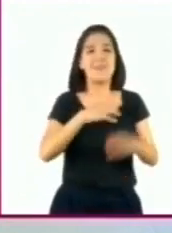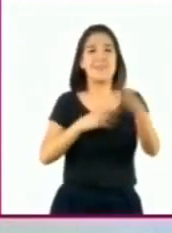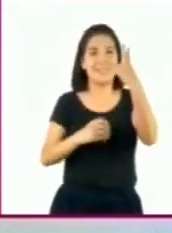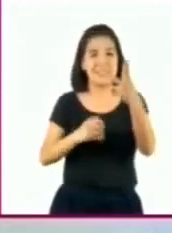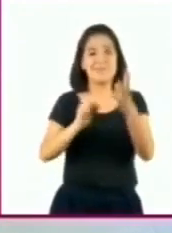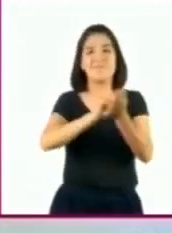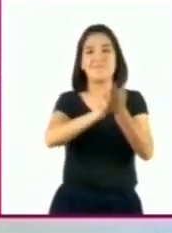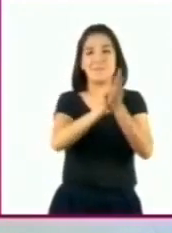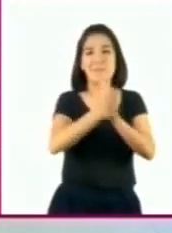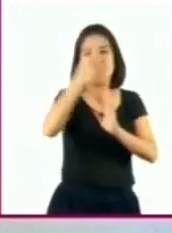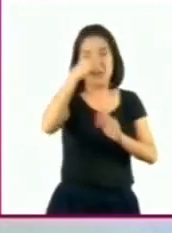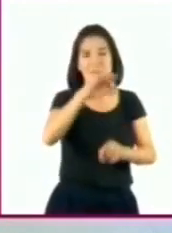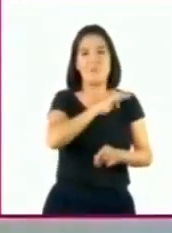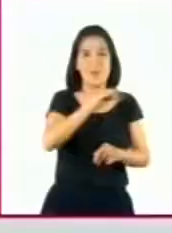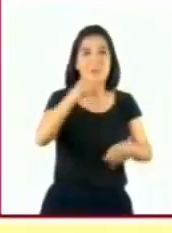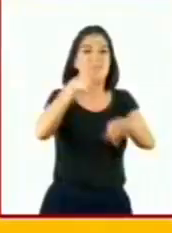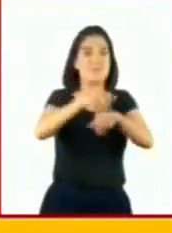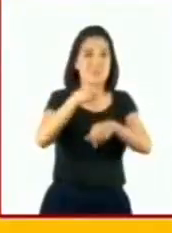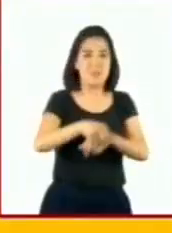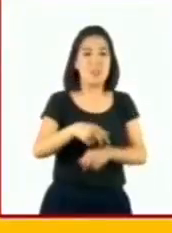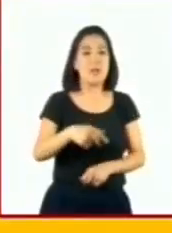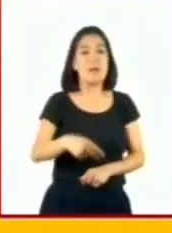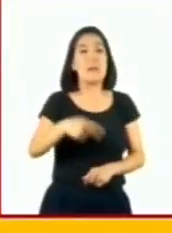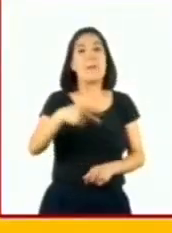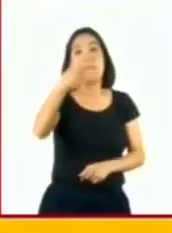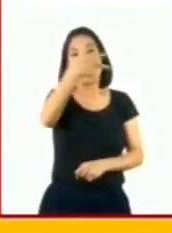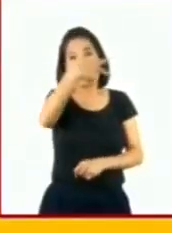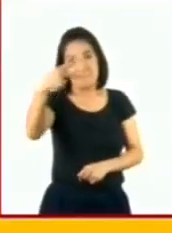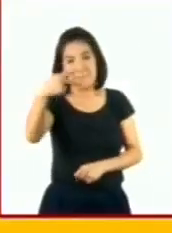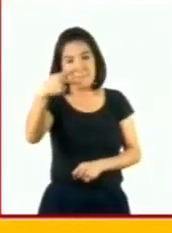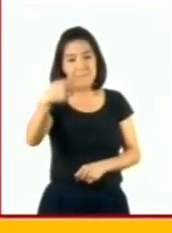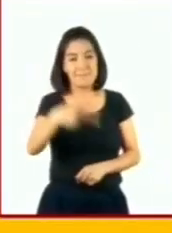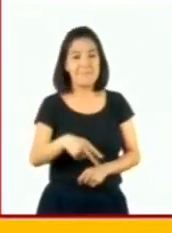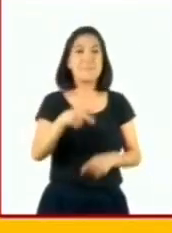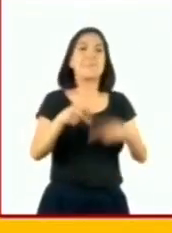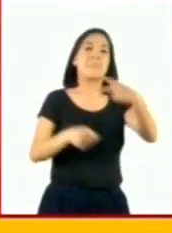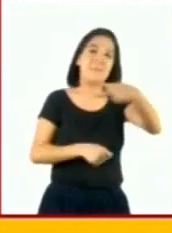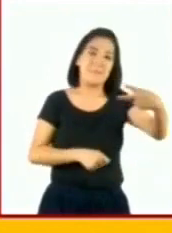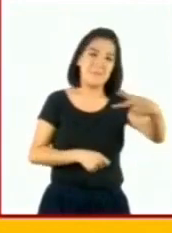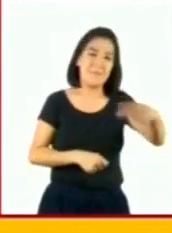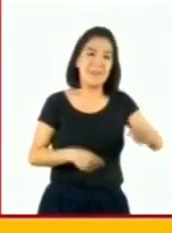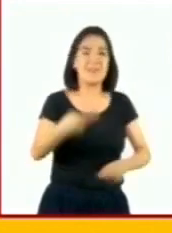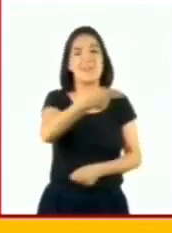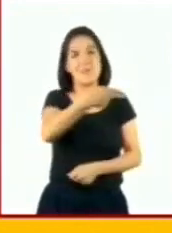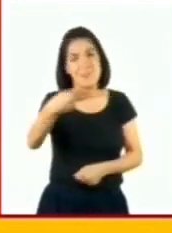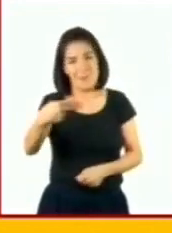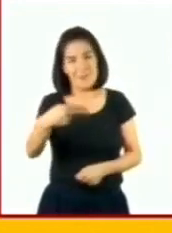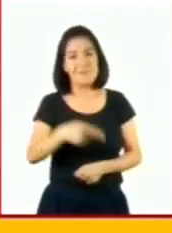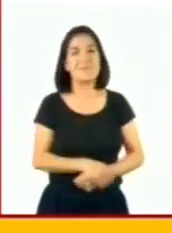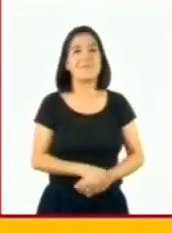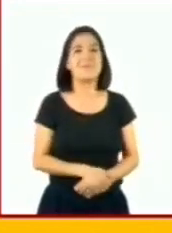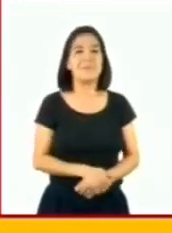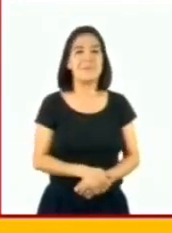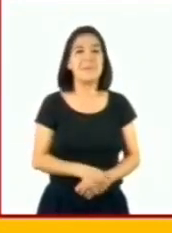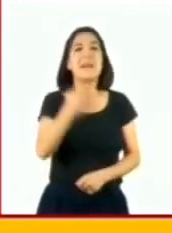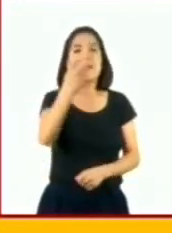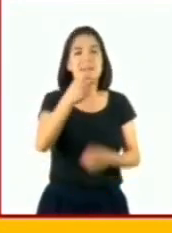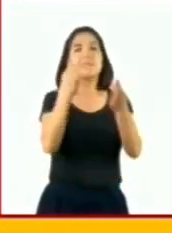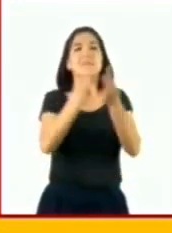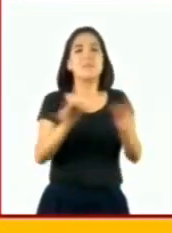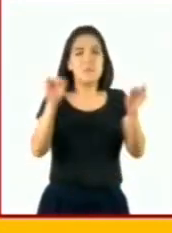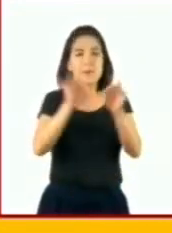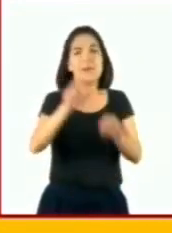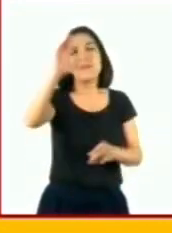comparar dos números. Mayor que, menor que e igual que. Es importante